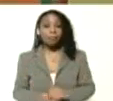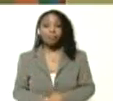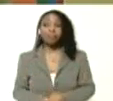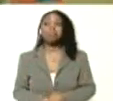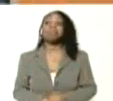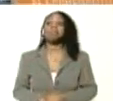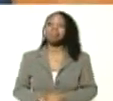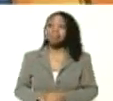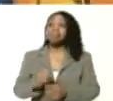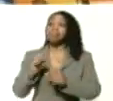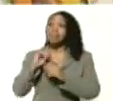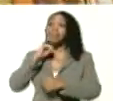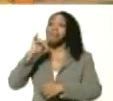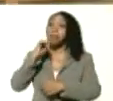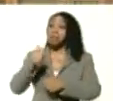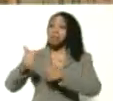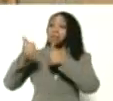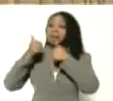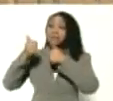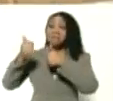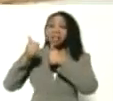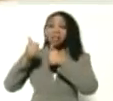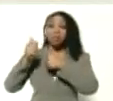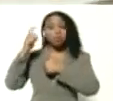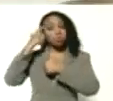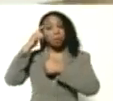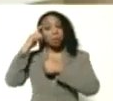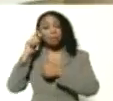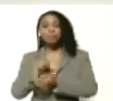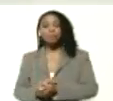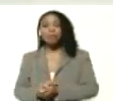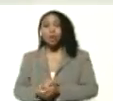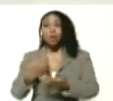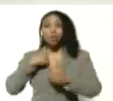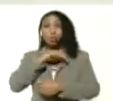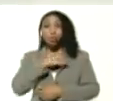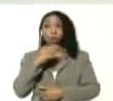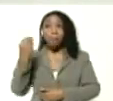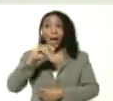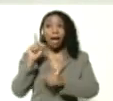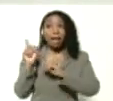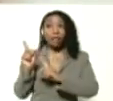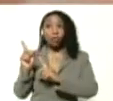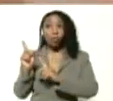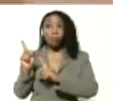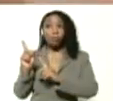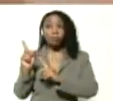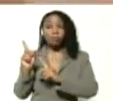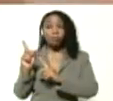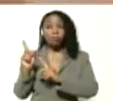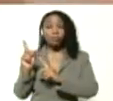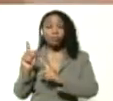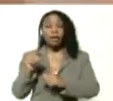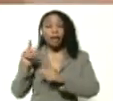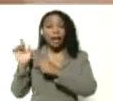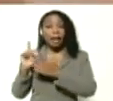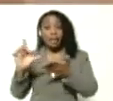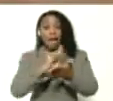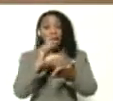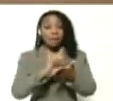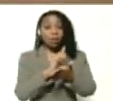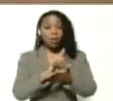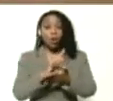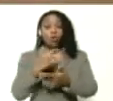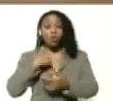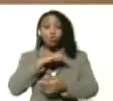tremenda noticia, no lo sabía. Y fíjense, nosotros además de todo esto, porque usted se refirió a este libro, nos